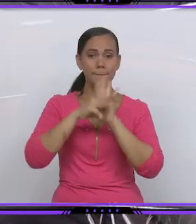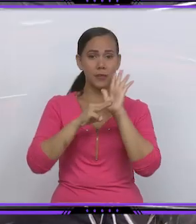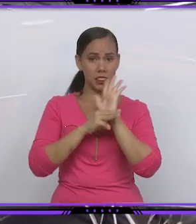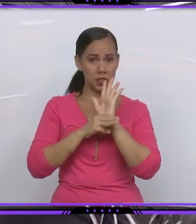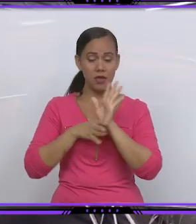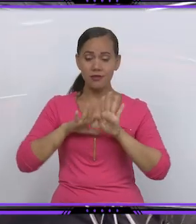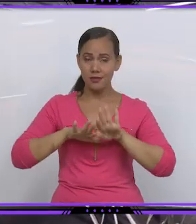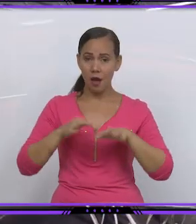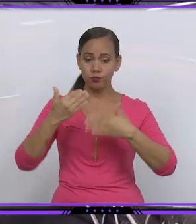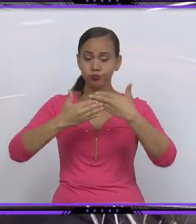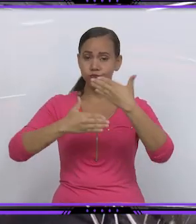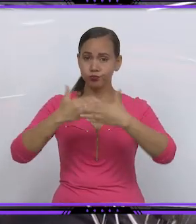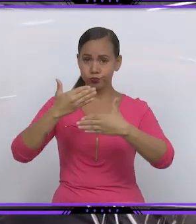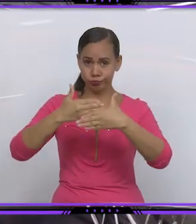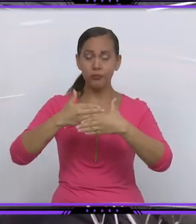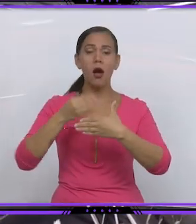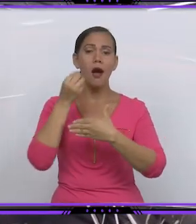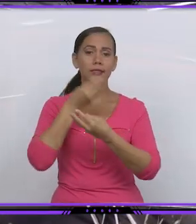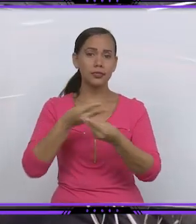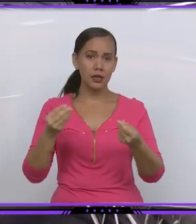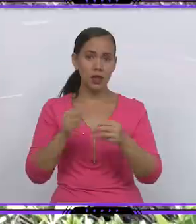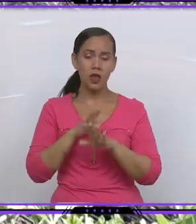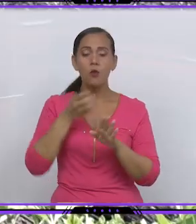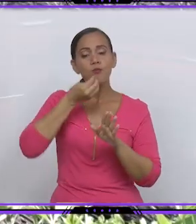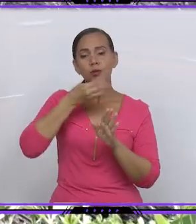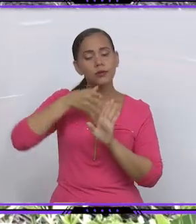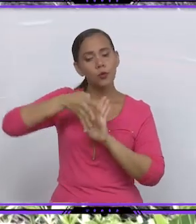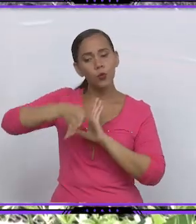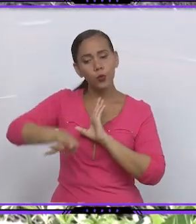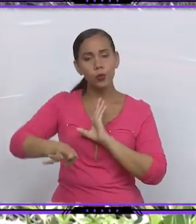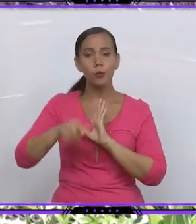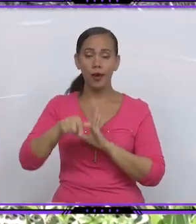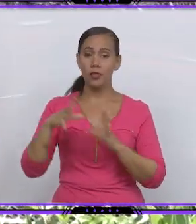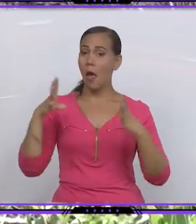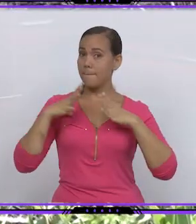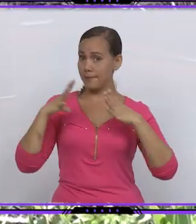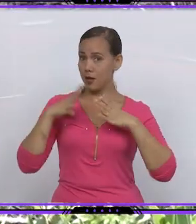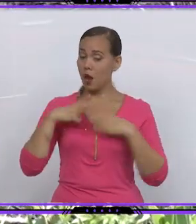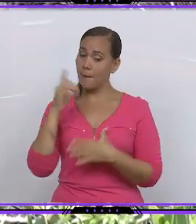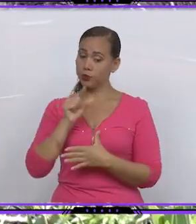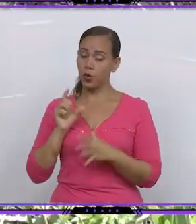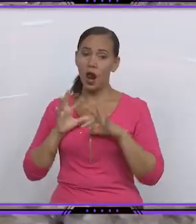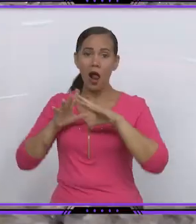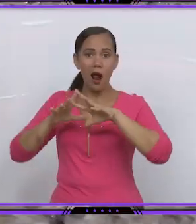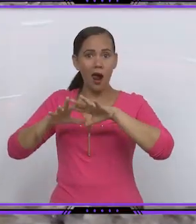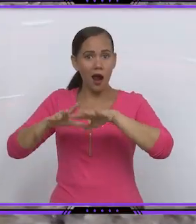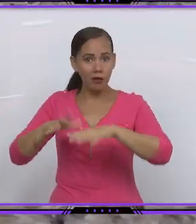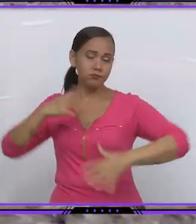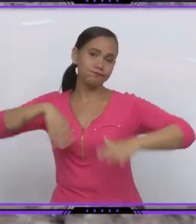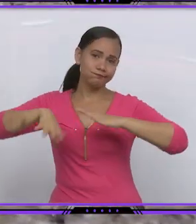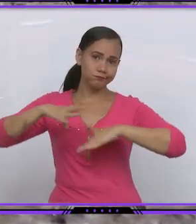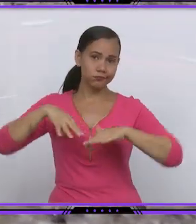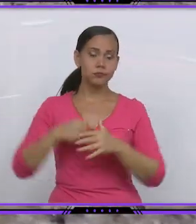debe frenarse su vertimiento a Playa Larga que este verano será la opción más asequible a los cardenenses pues aunque